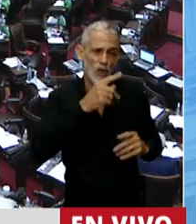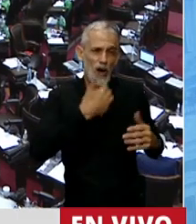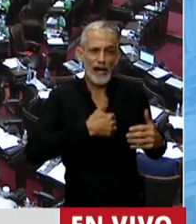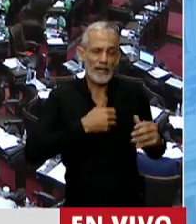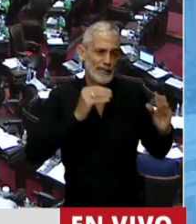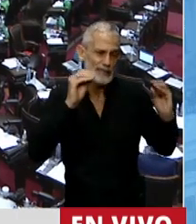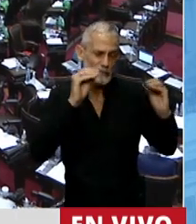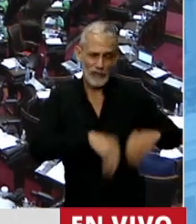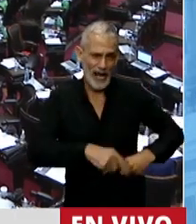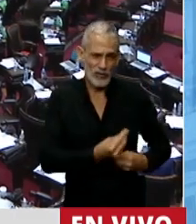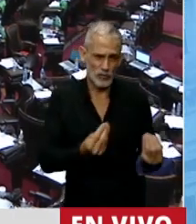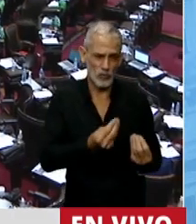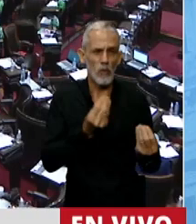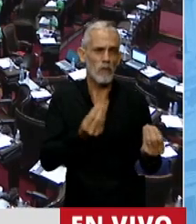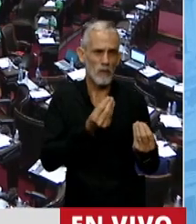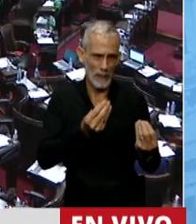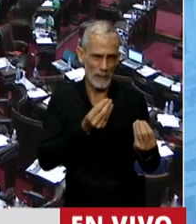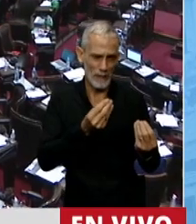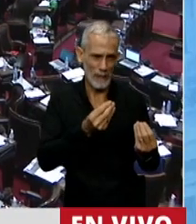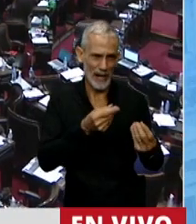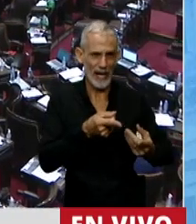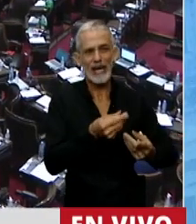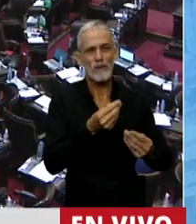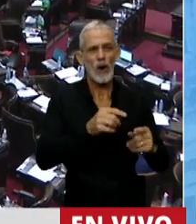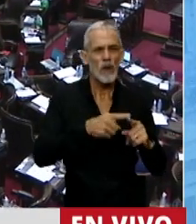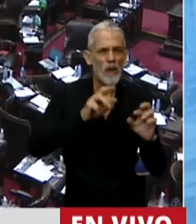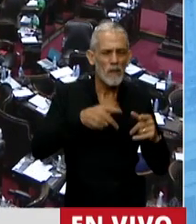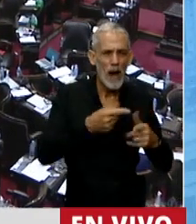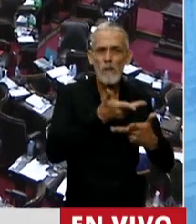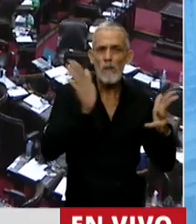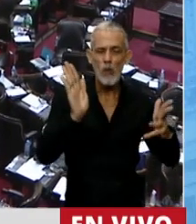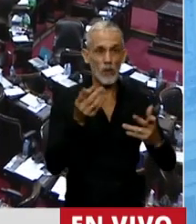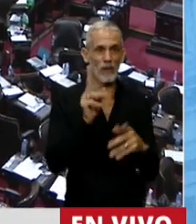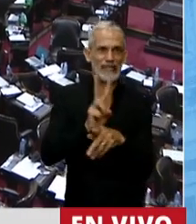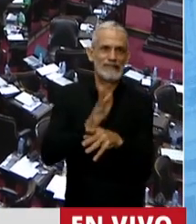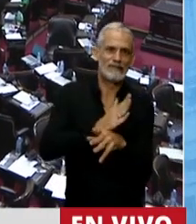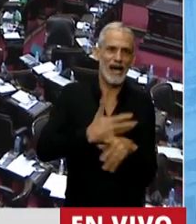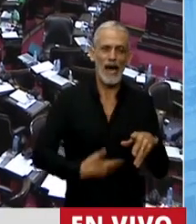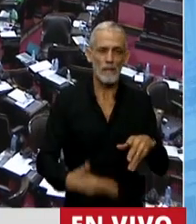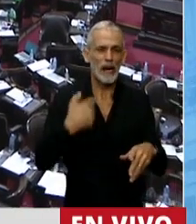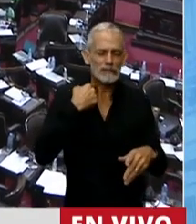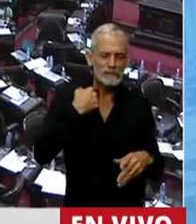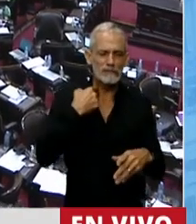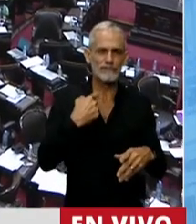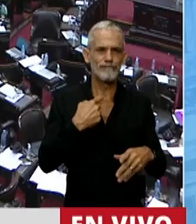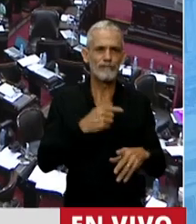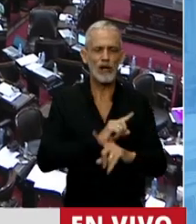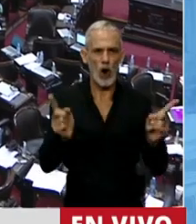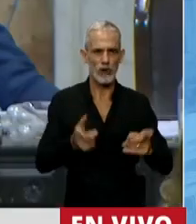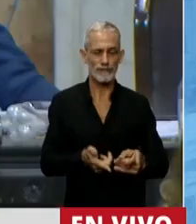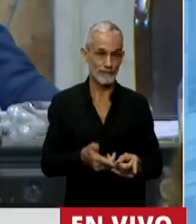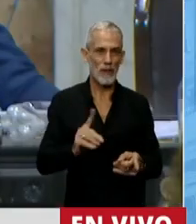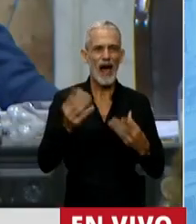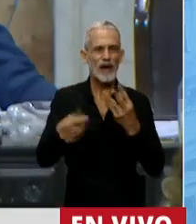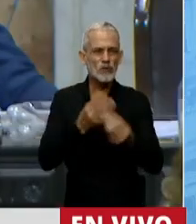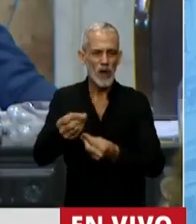explicar y para aplicar políticas públicas para prevenir los embarazos no deseados, para